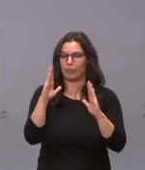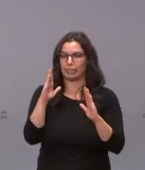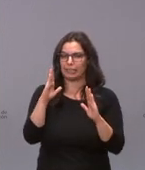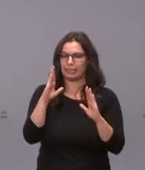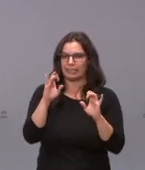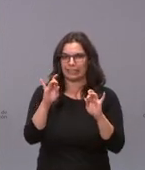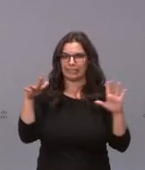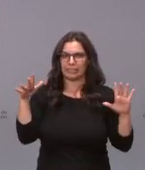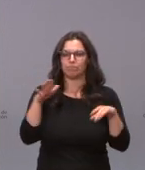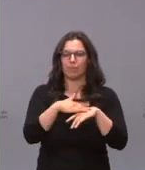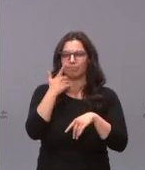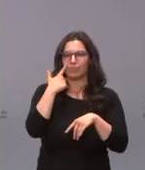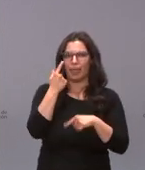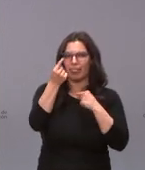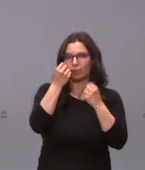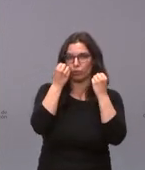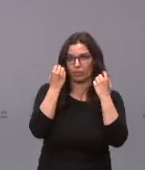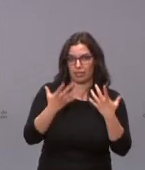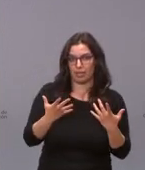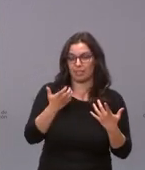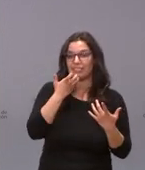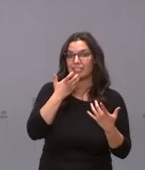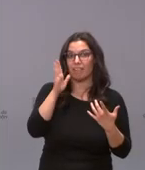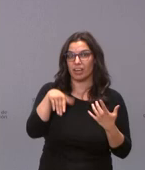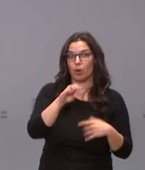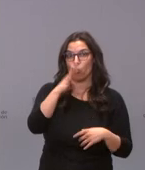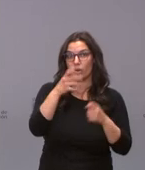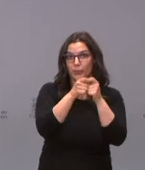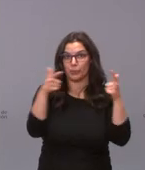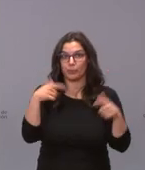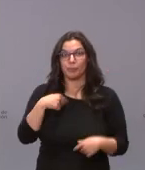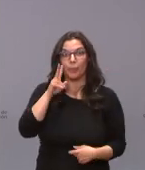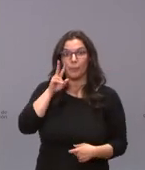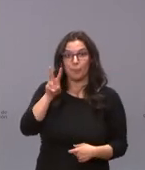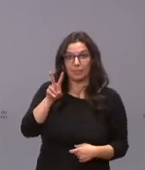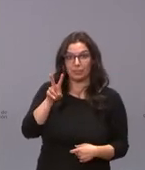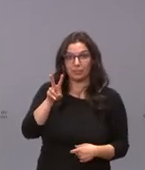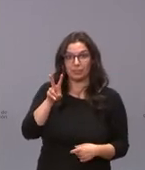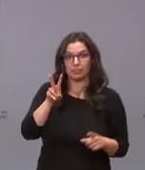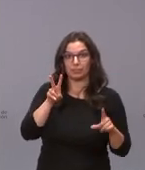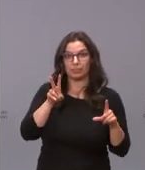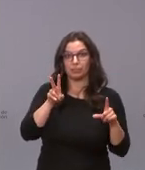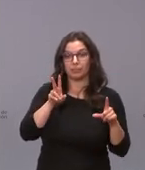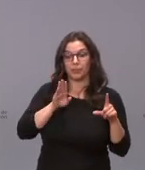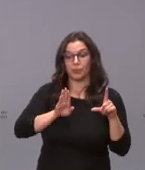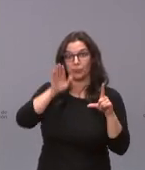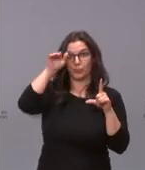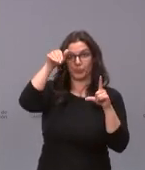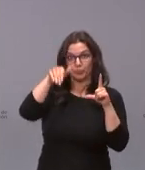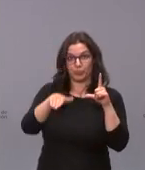ver la evolución de esta posible cuarta ola. Y, como ven ustedes, en evolución de la incidencia